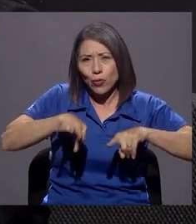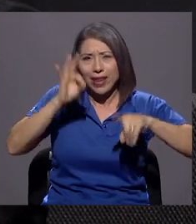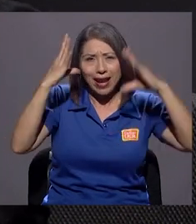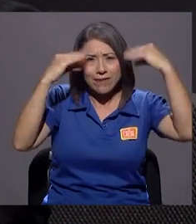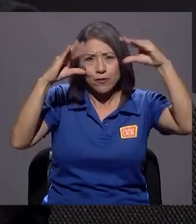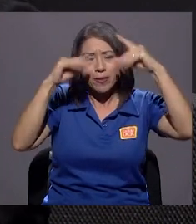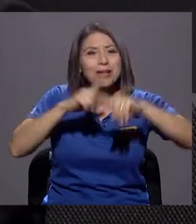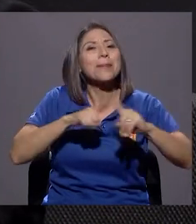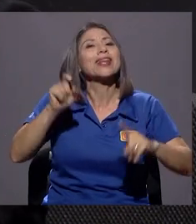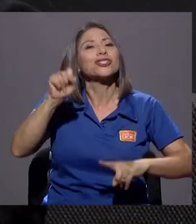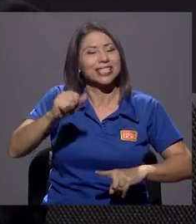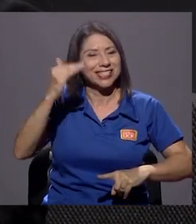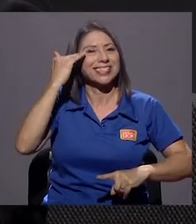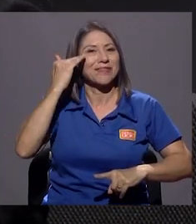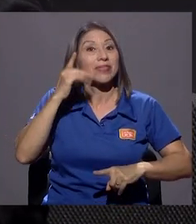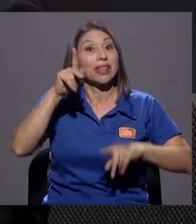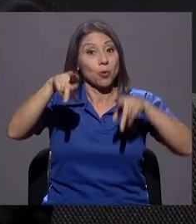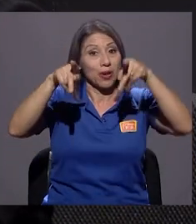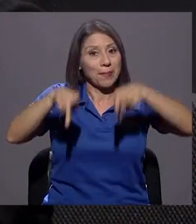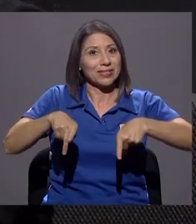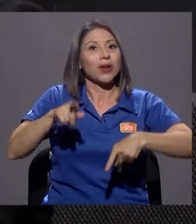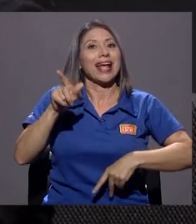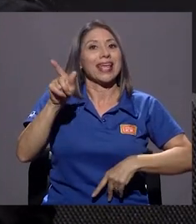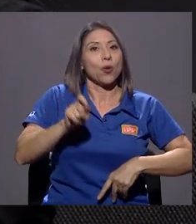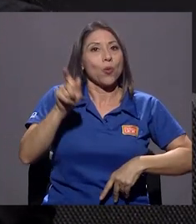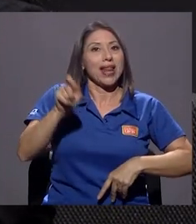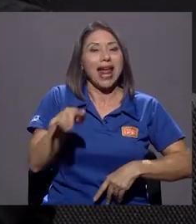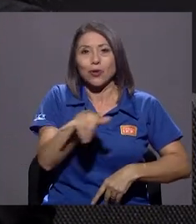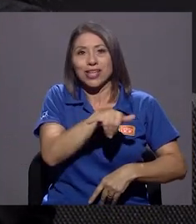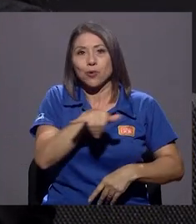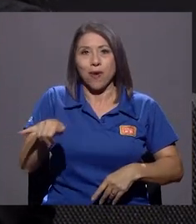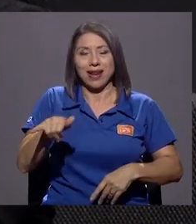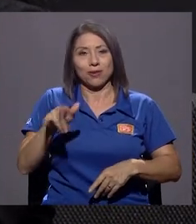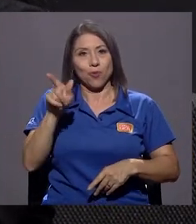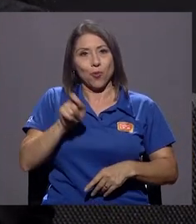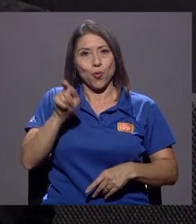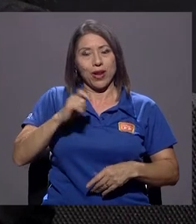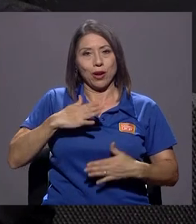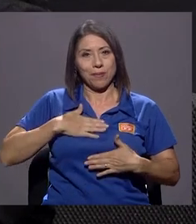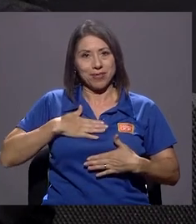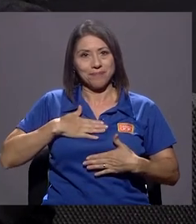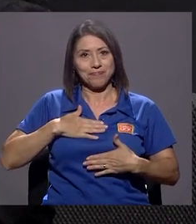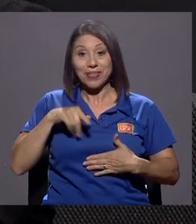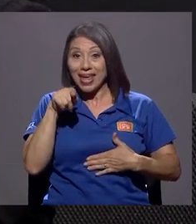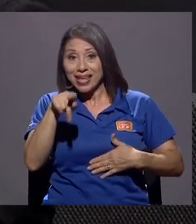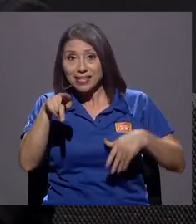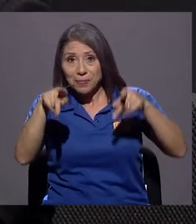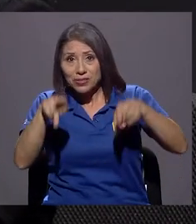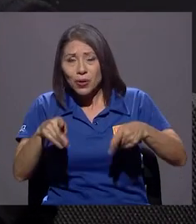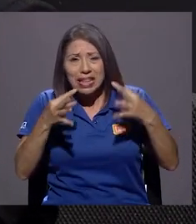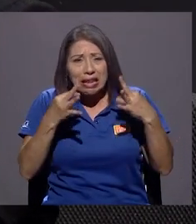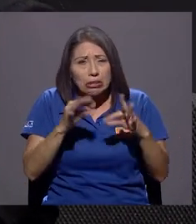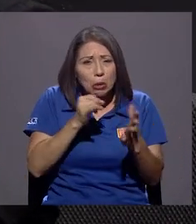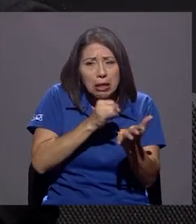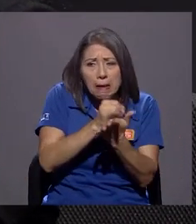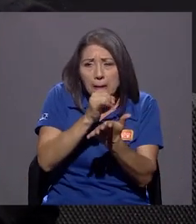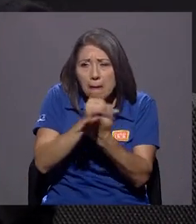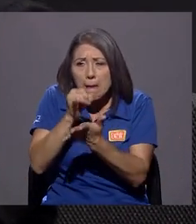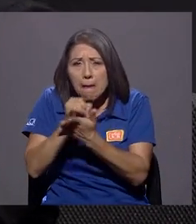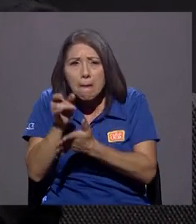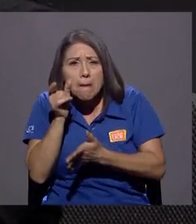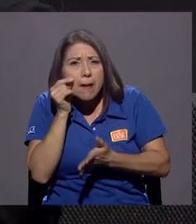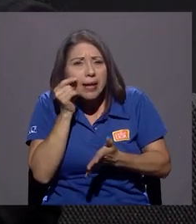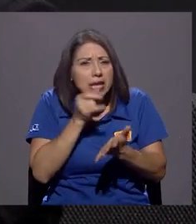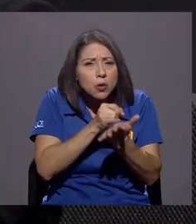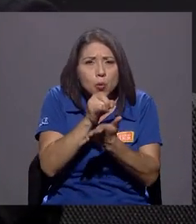persona que la jubilaron similar a cuando me jubilaron a mí. Y esta persona trató de averiguar quién lo había hecho y